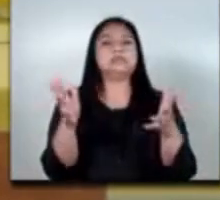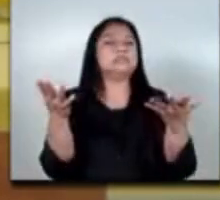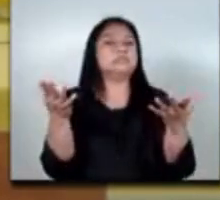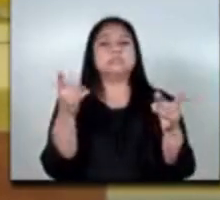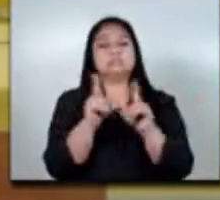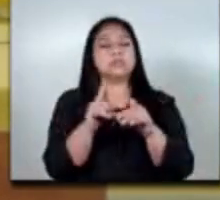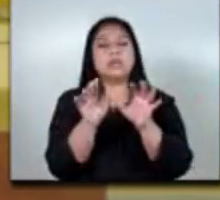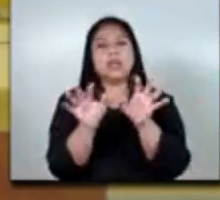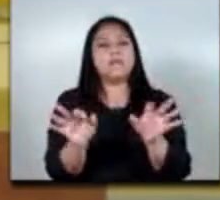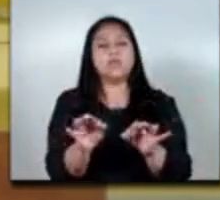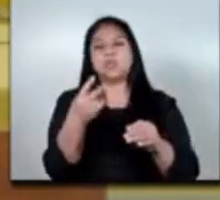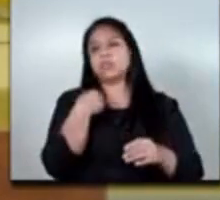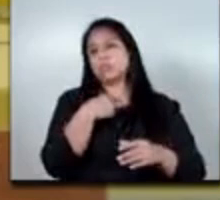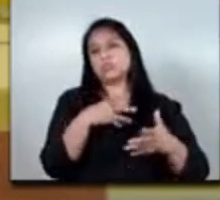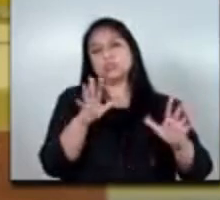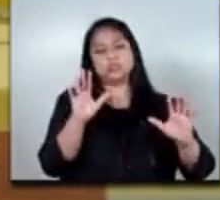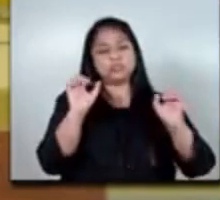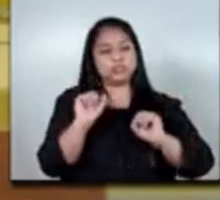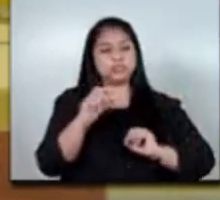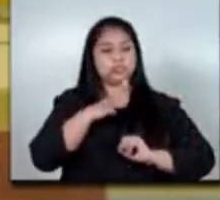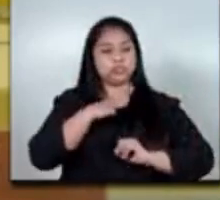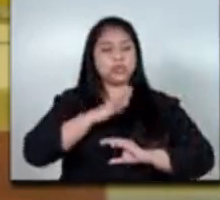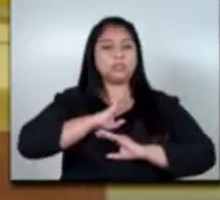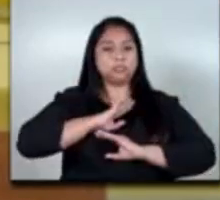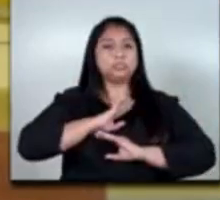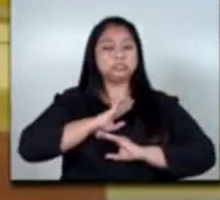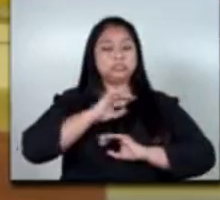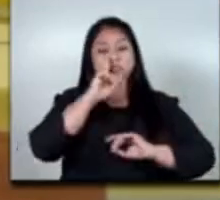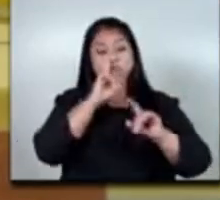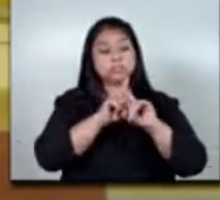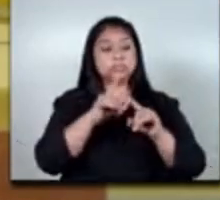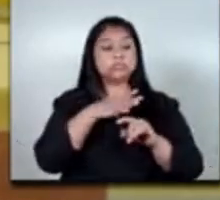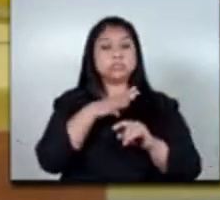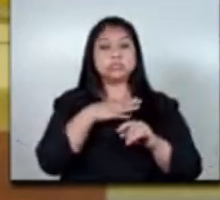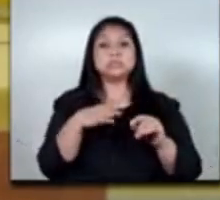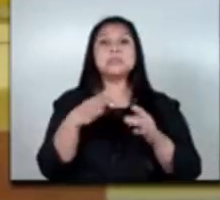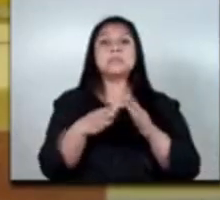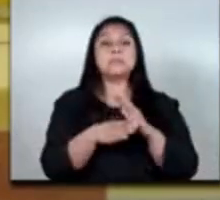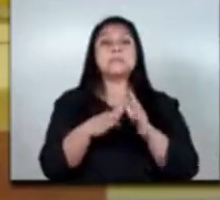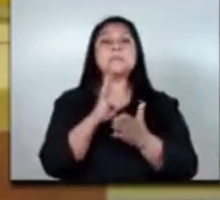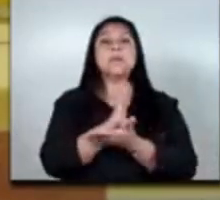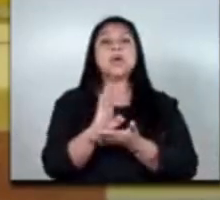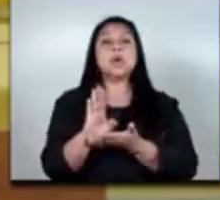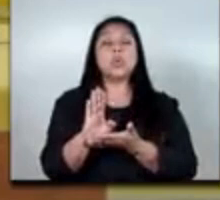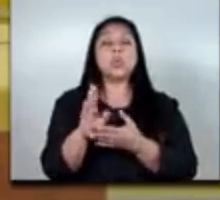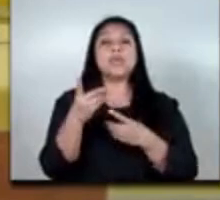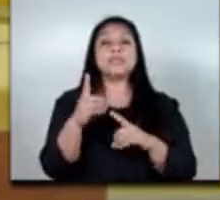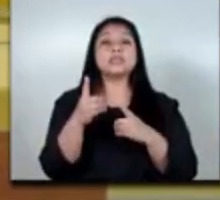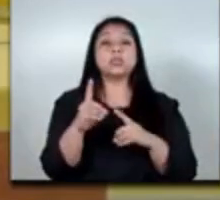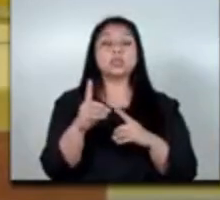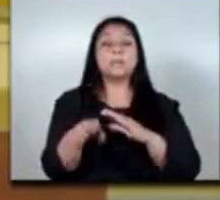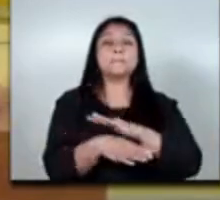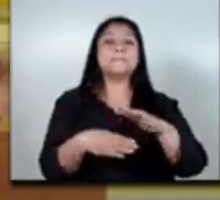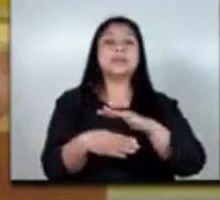nosotros tengamos disponibilidad y tengamos el banco de datos de los elegibles para poderlo hacer muy rápido